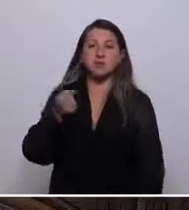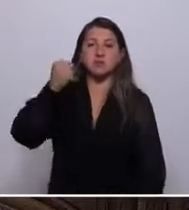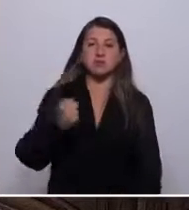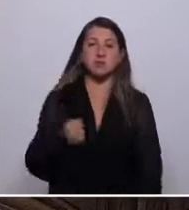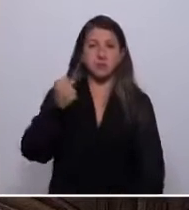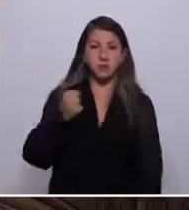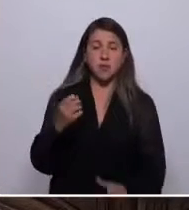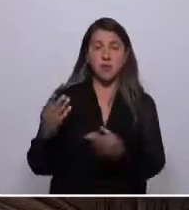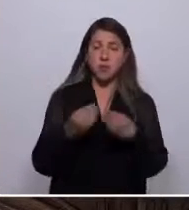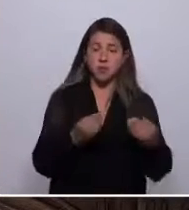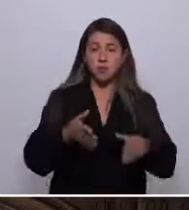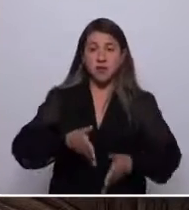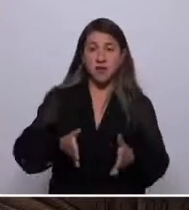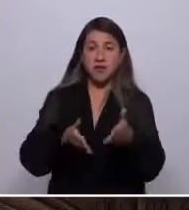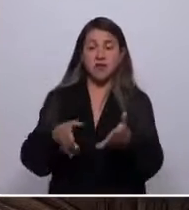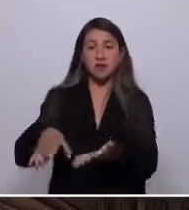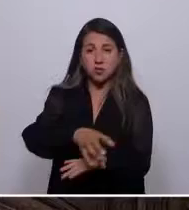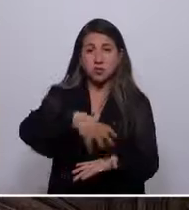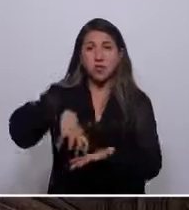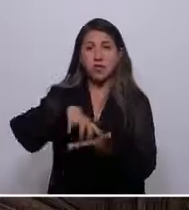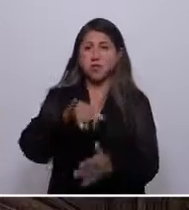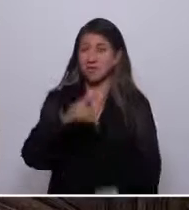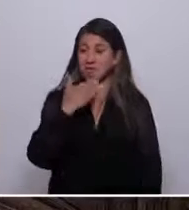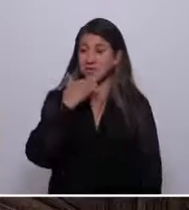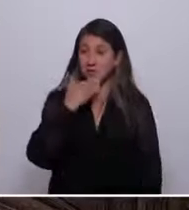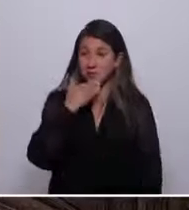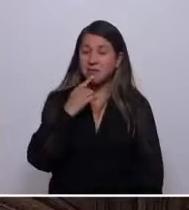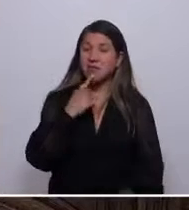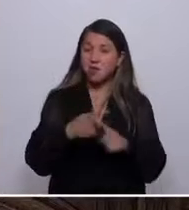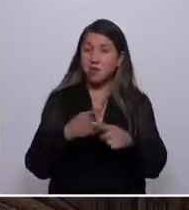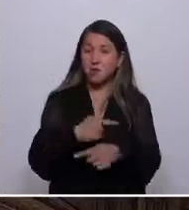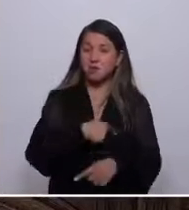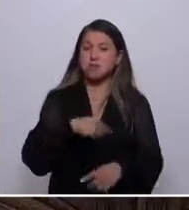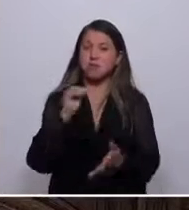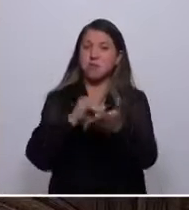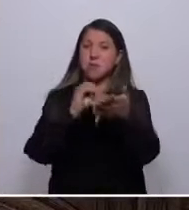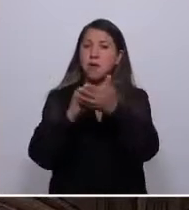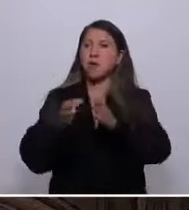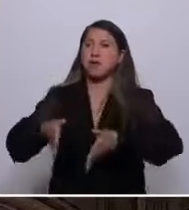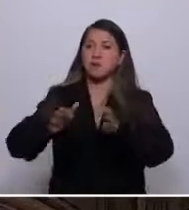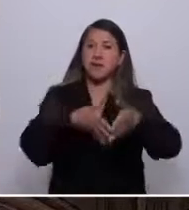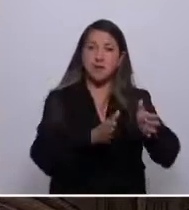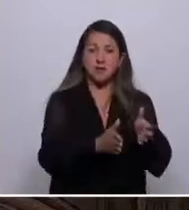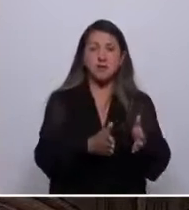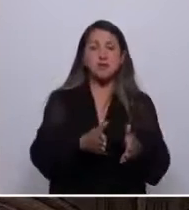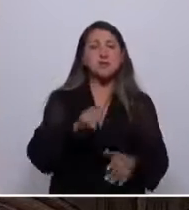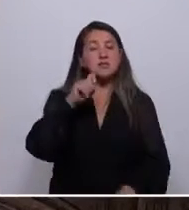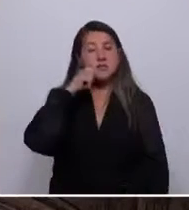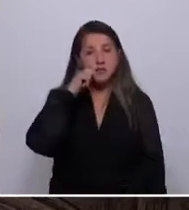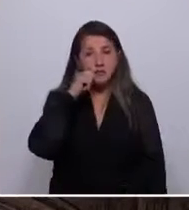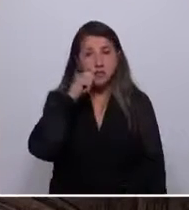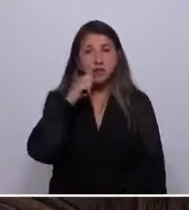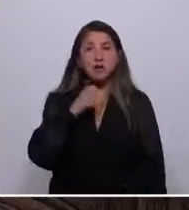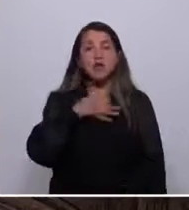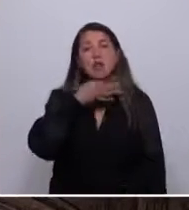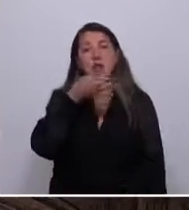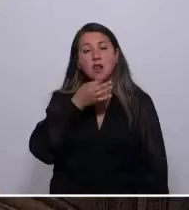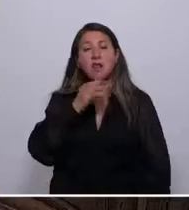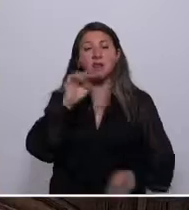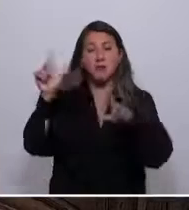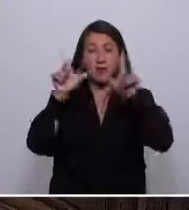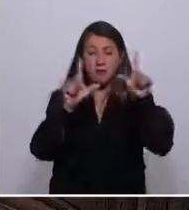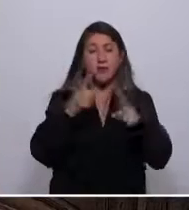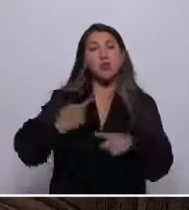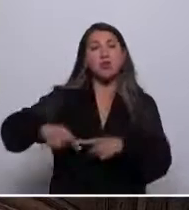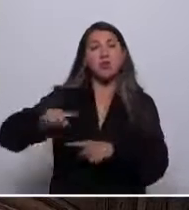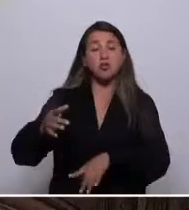así que muchas calles de las ciudades incluso llevan sus nombres? No es un documental o una serie de televisión. Esto no ocurrió en